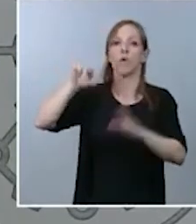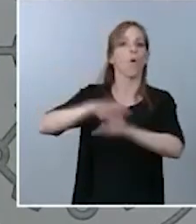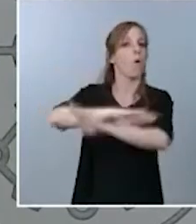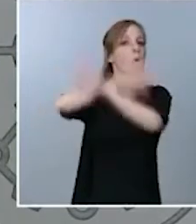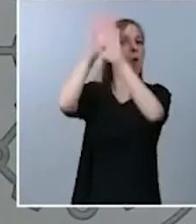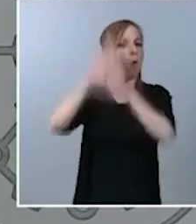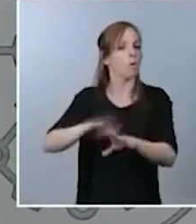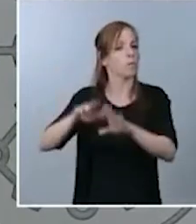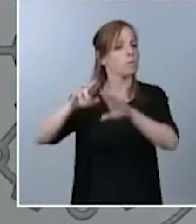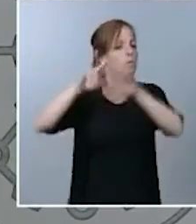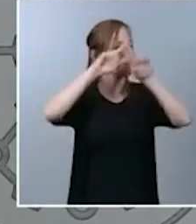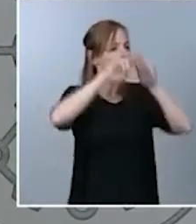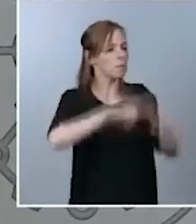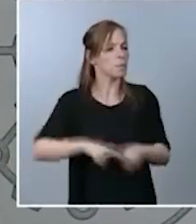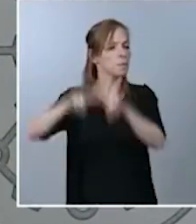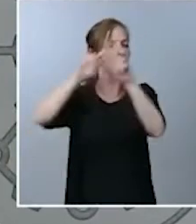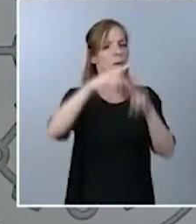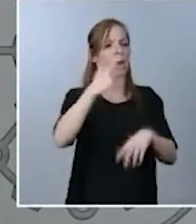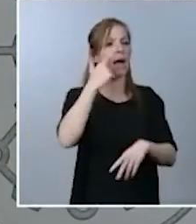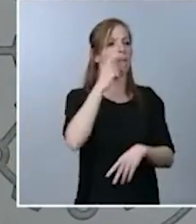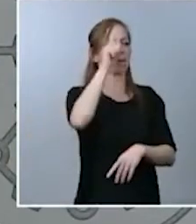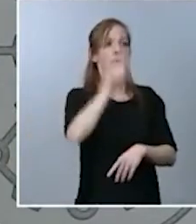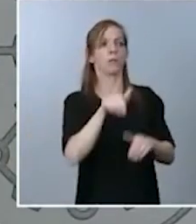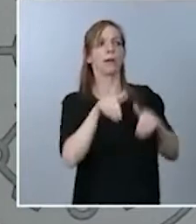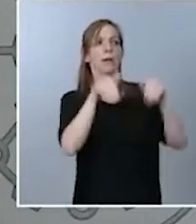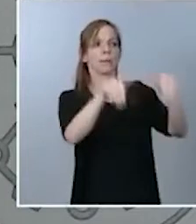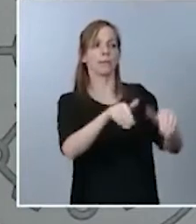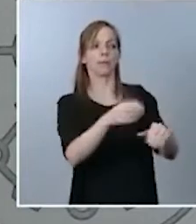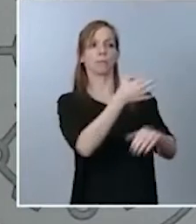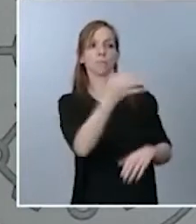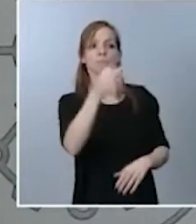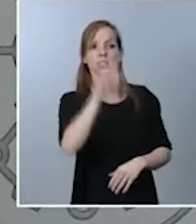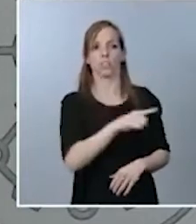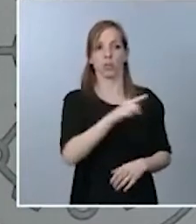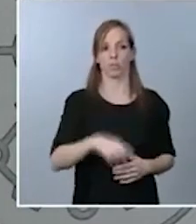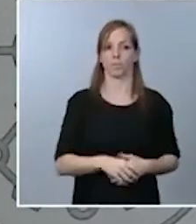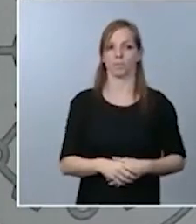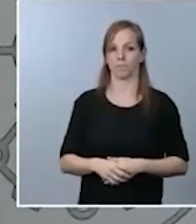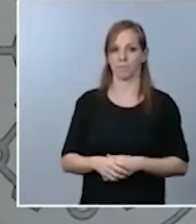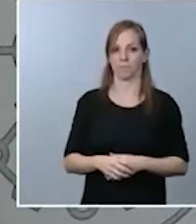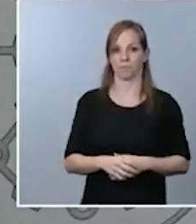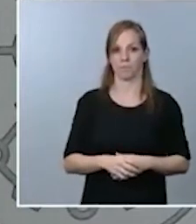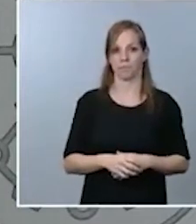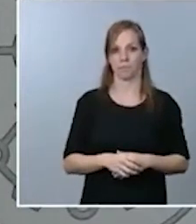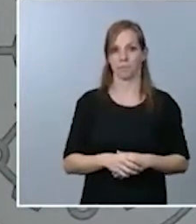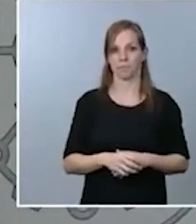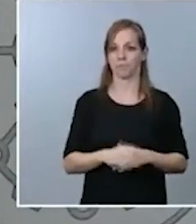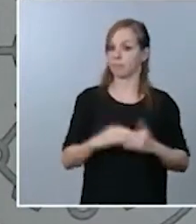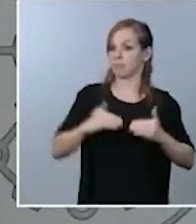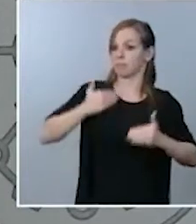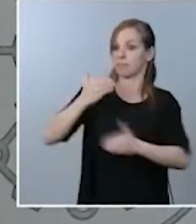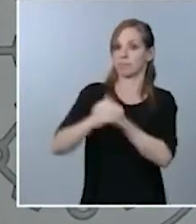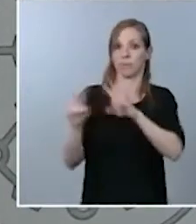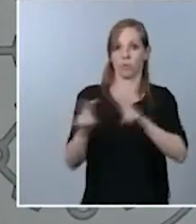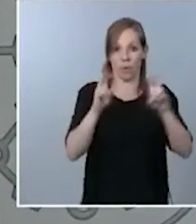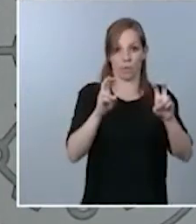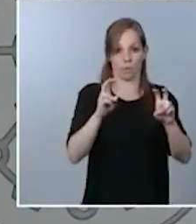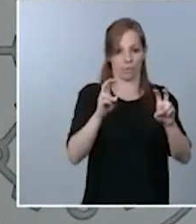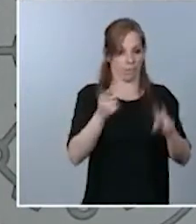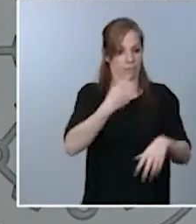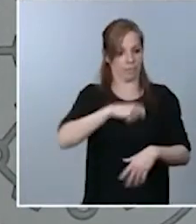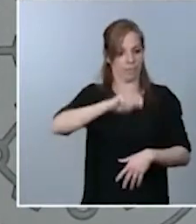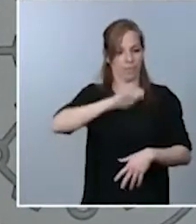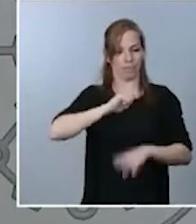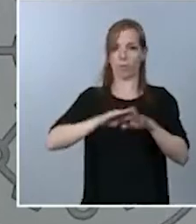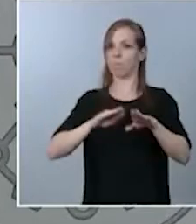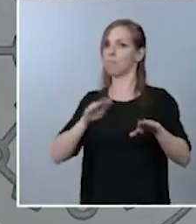la idoneidad de la candidatura española. Con este nuevo procedimiento, España da un paso más en el cumplimiento de los